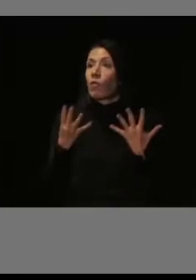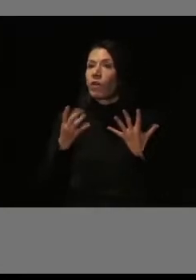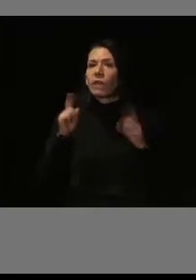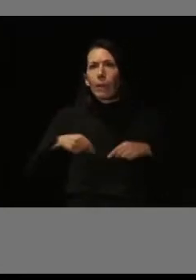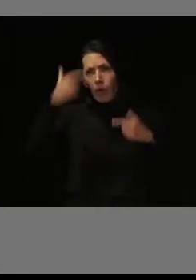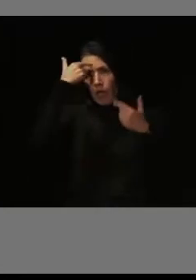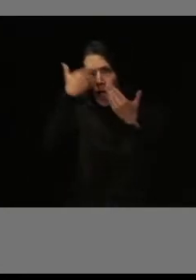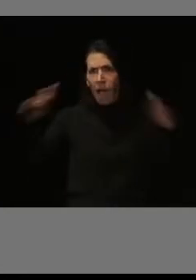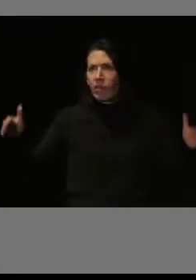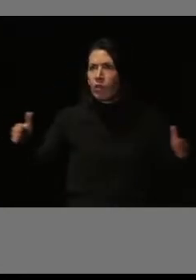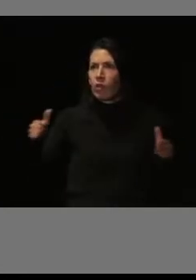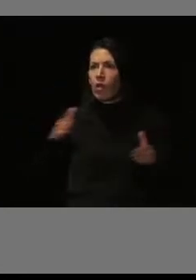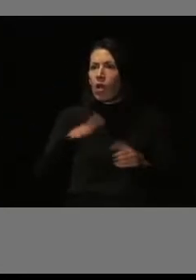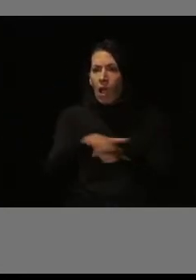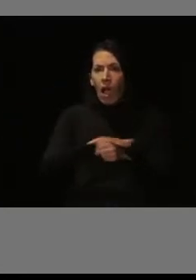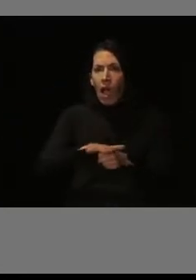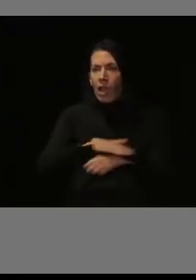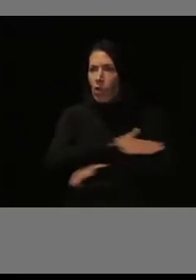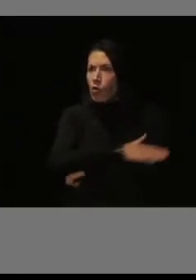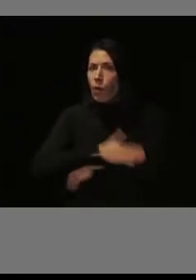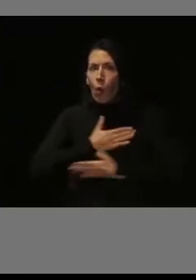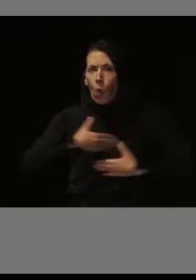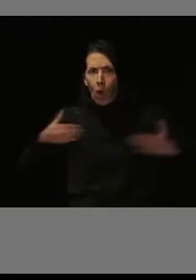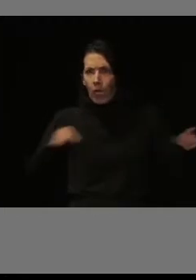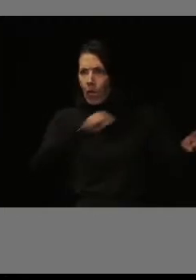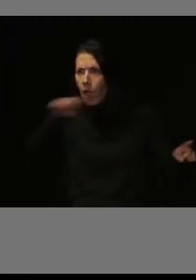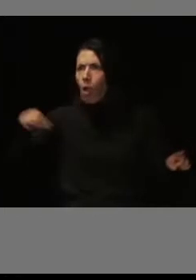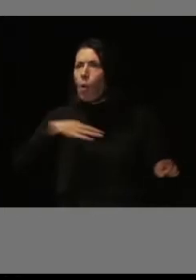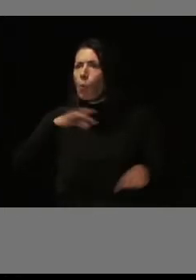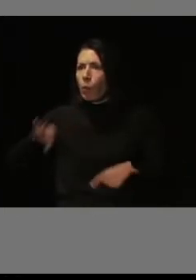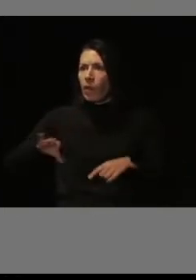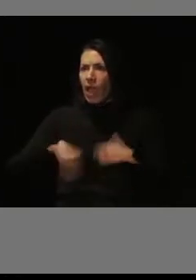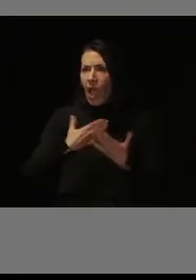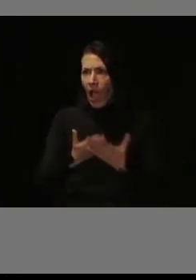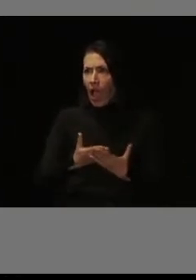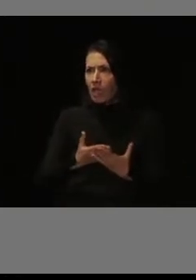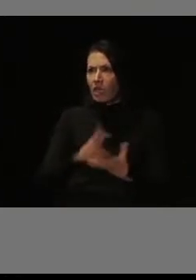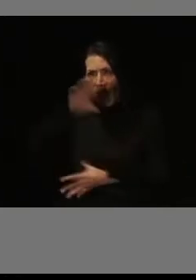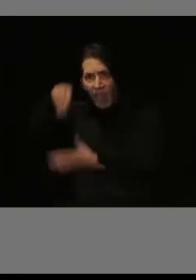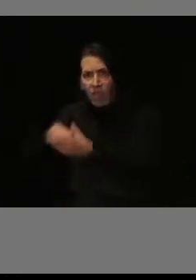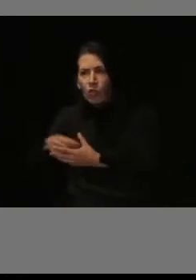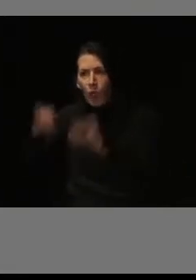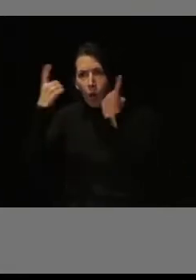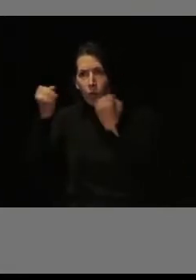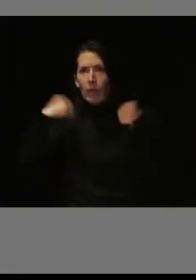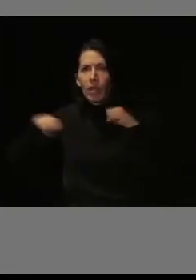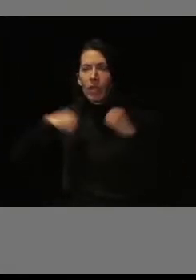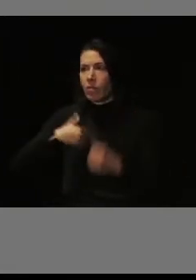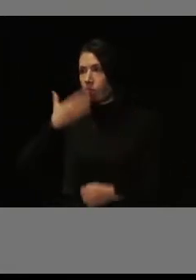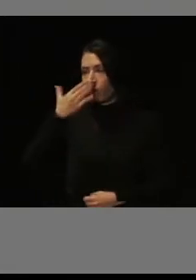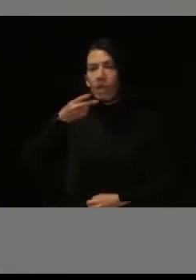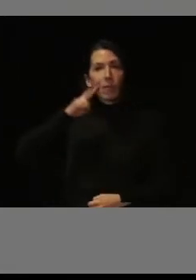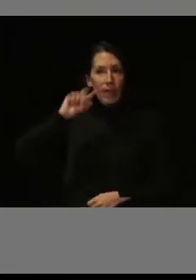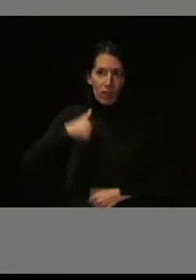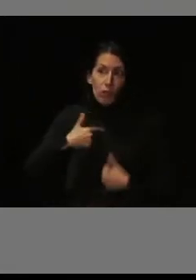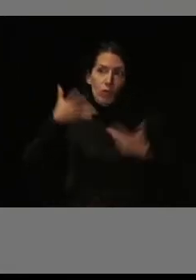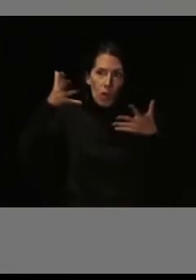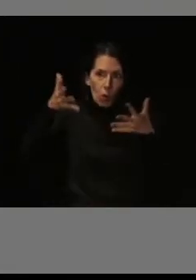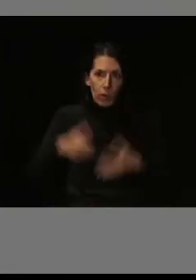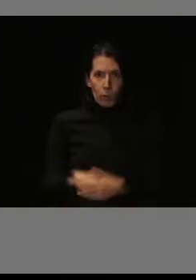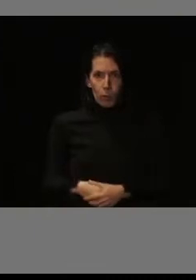Gobierno pueda quedarse con algunos de los alumnos en práctica. una experiencia que, además, yo les recomiendo.